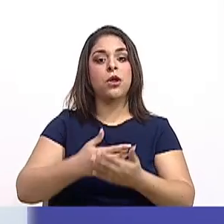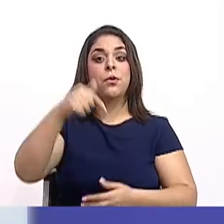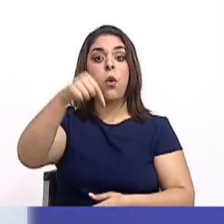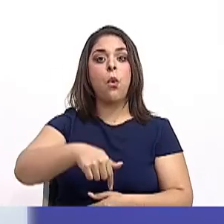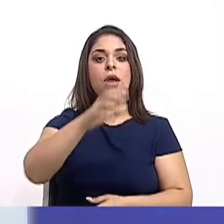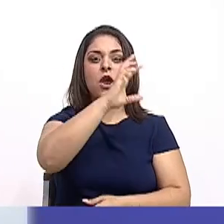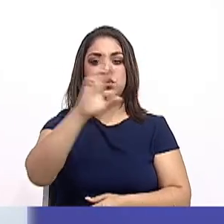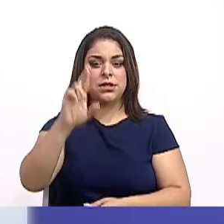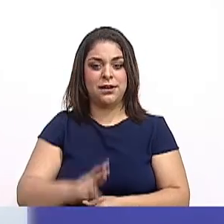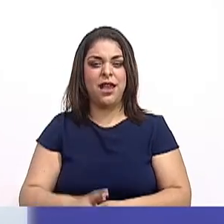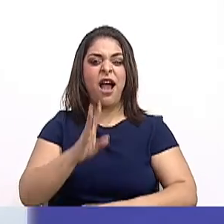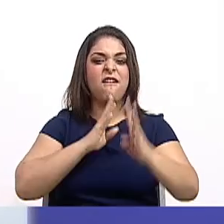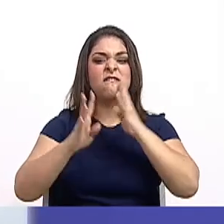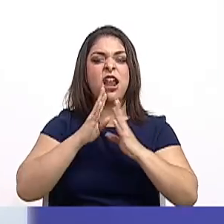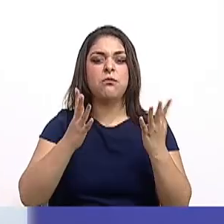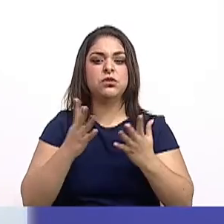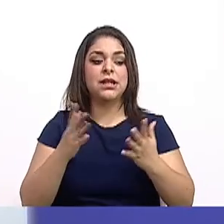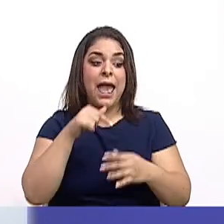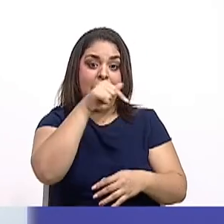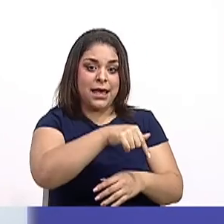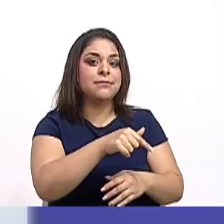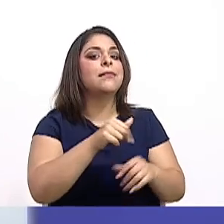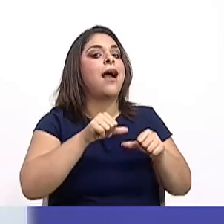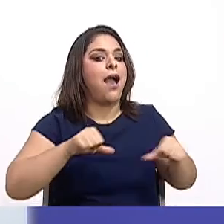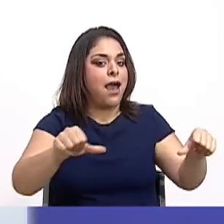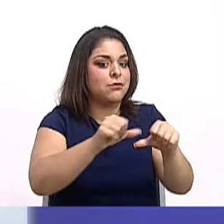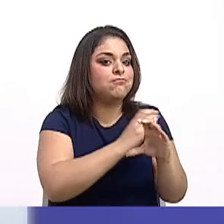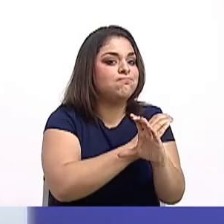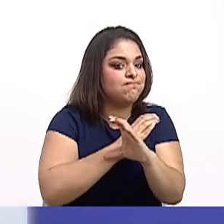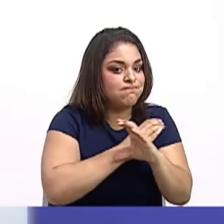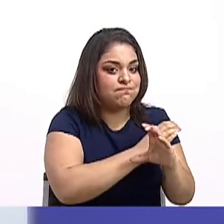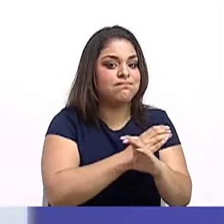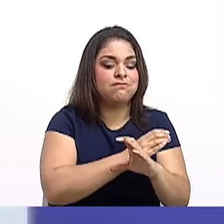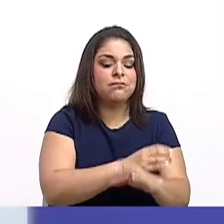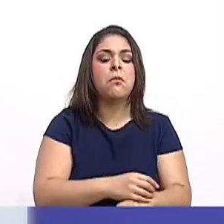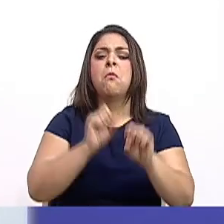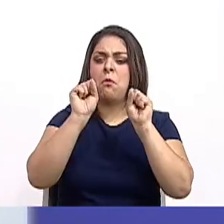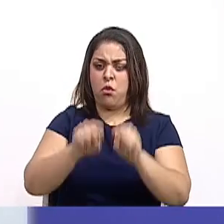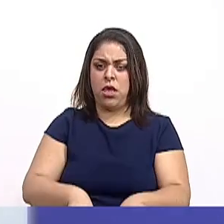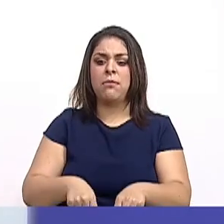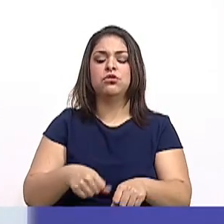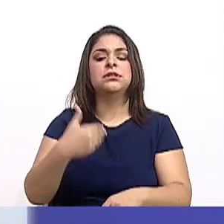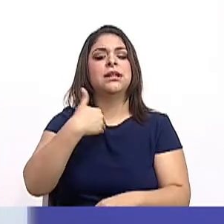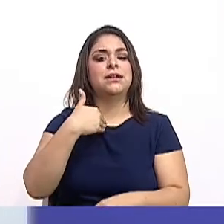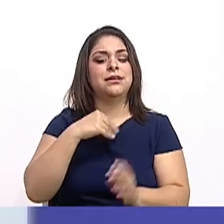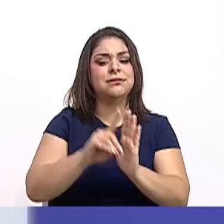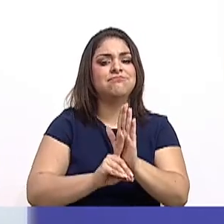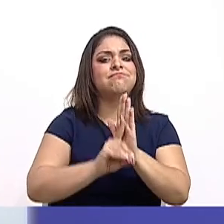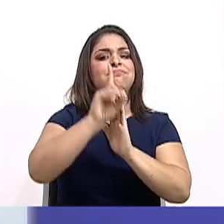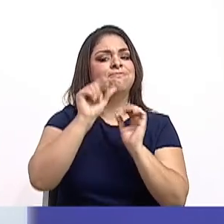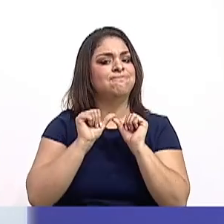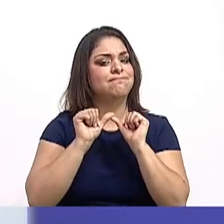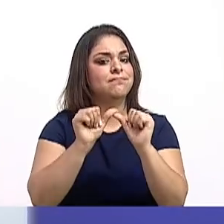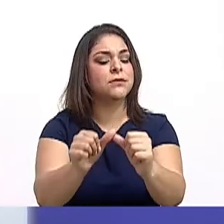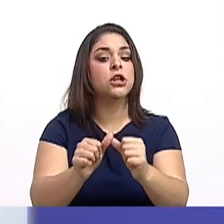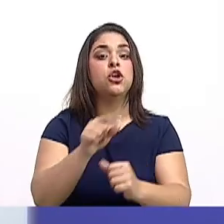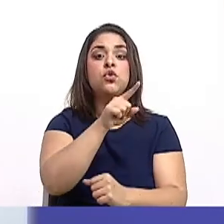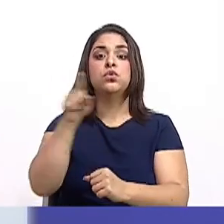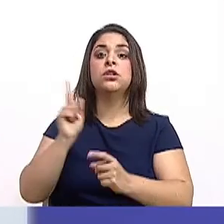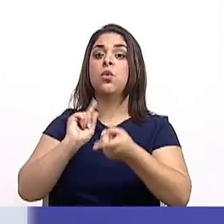áreas de conservación, como si es posible generar un desarrollo sostenible, y cuál es nuestro compromiso